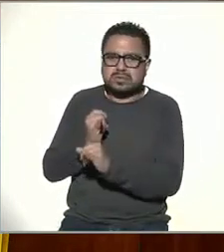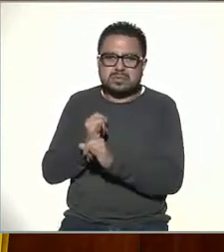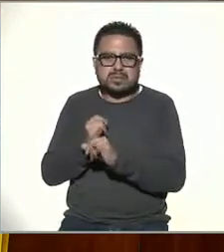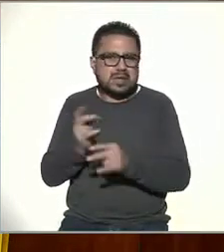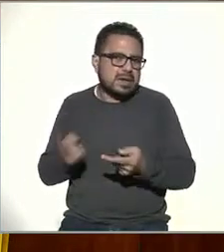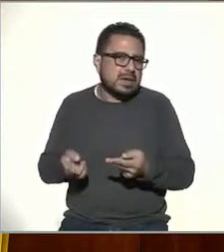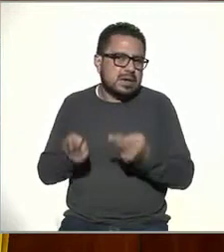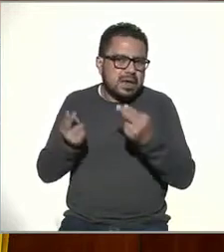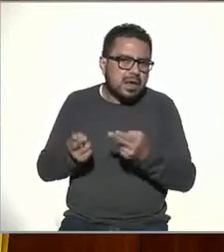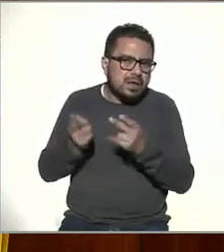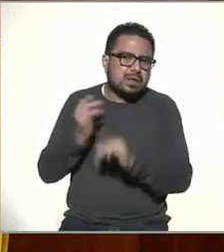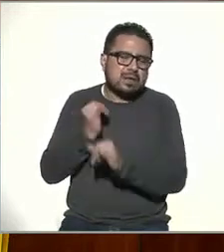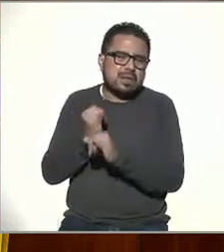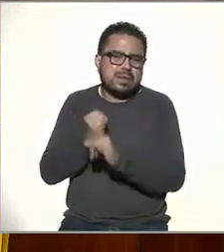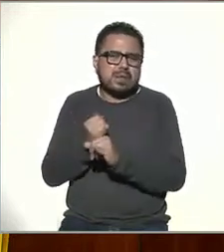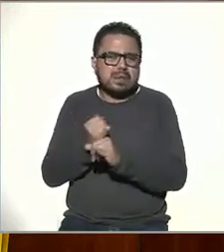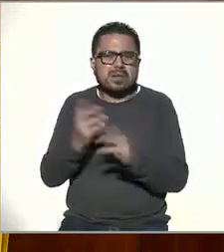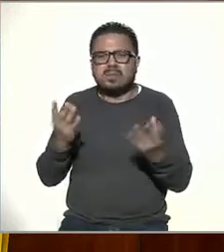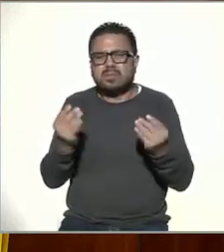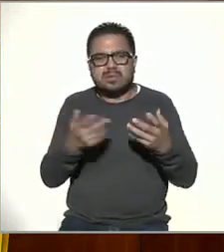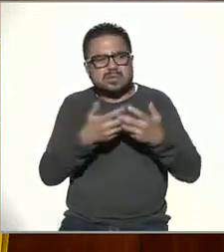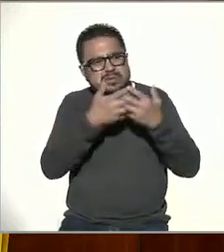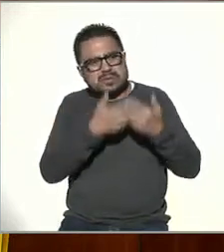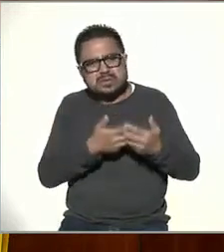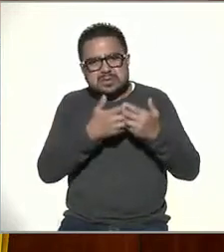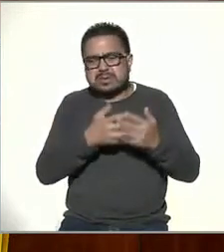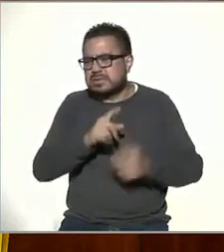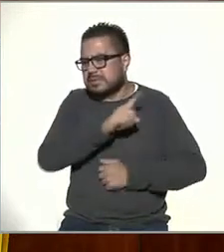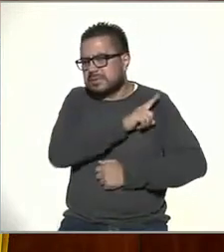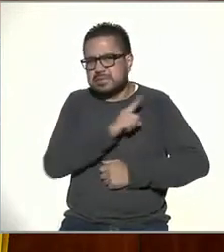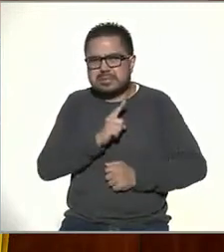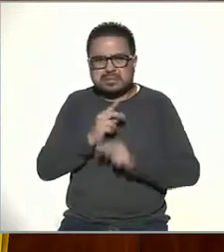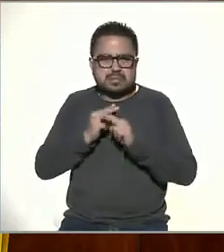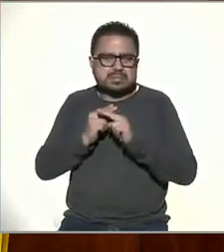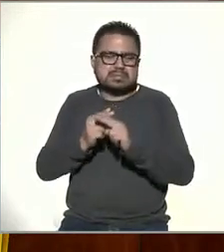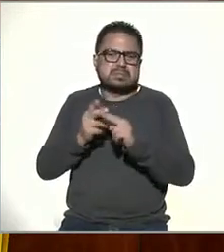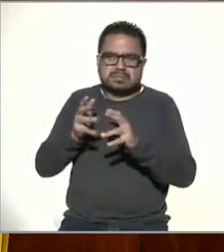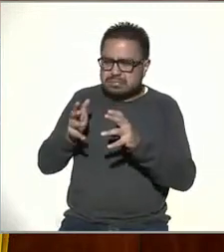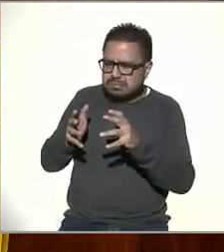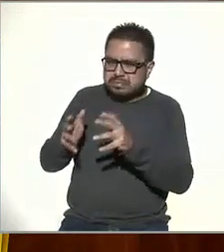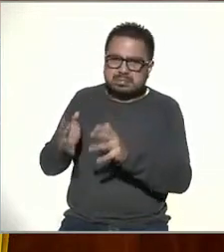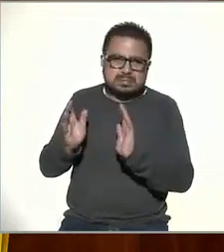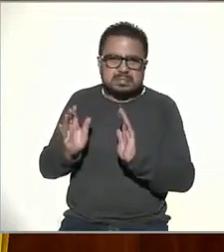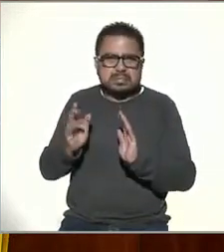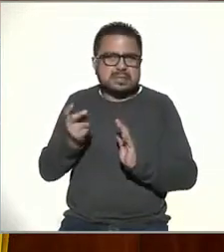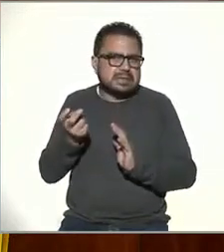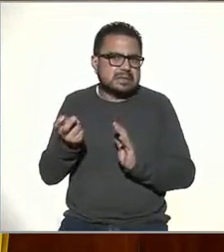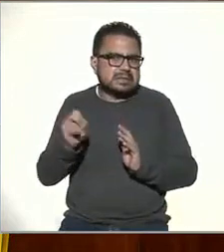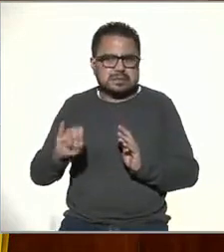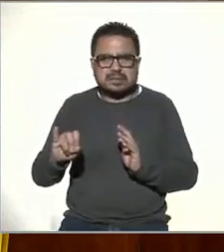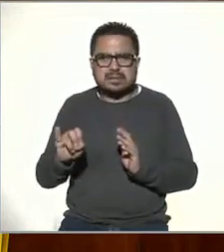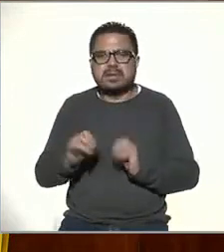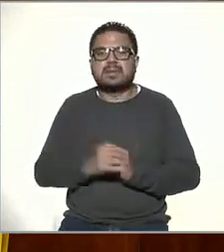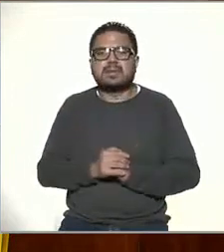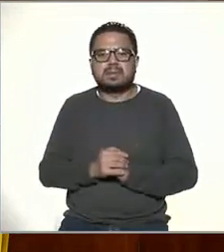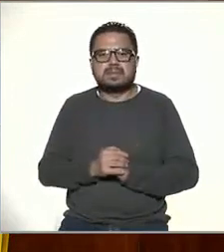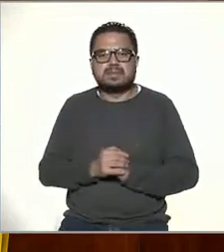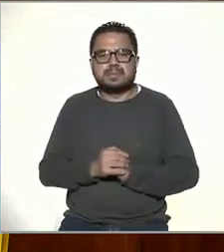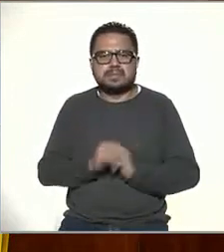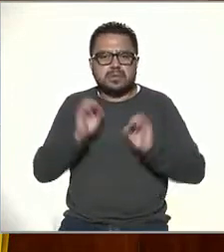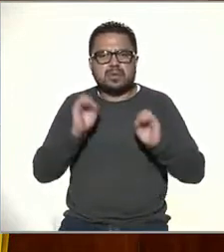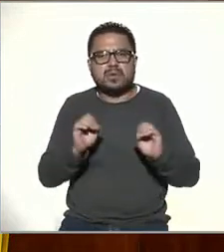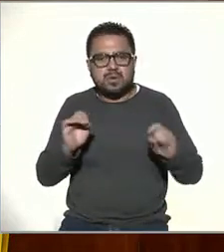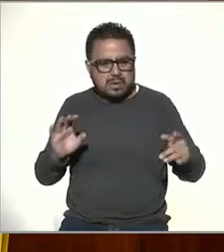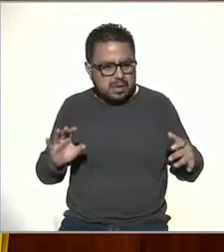El comercio electrónico, muchas empresas tuvieron que permanecer a ese esquema, y o